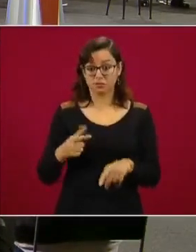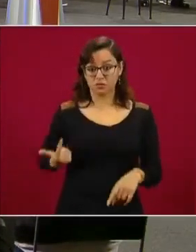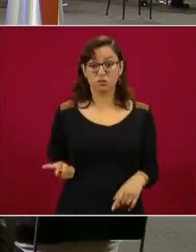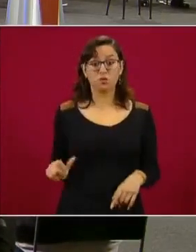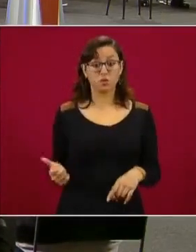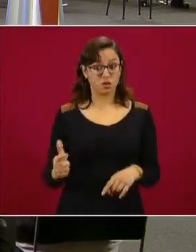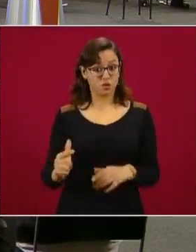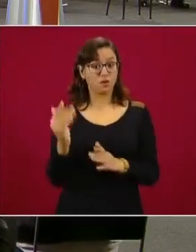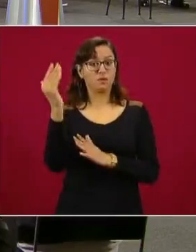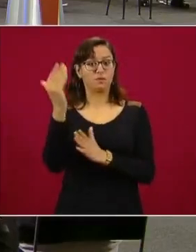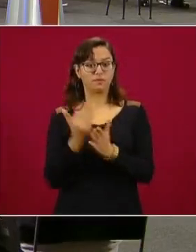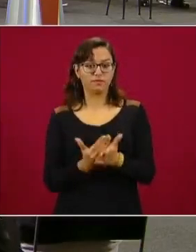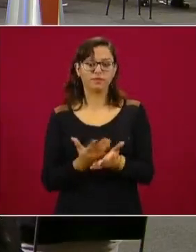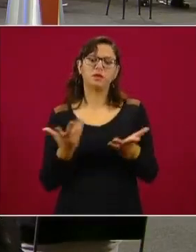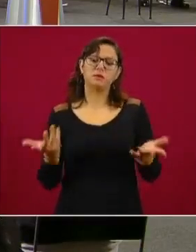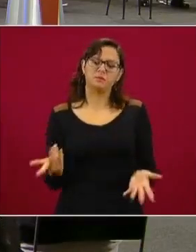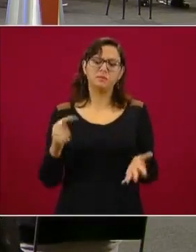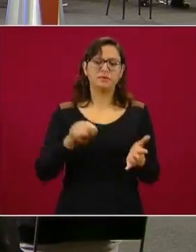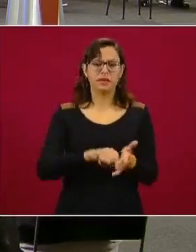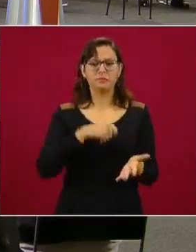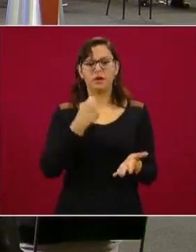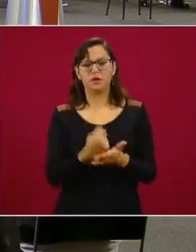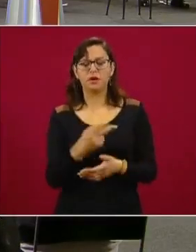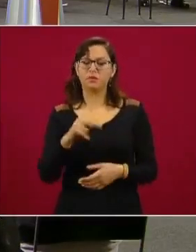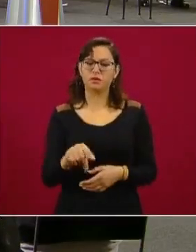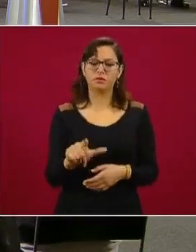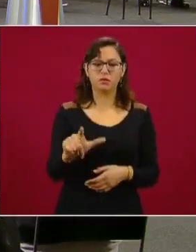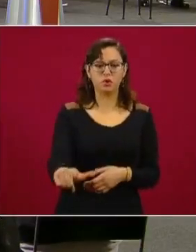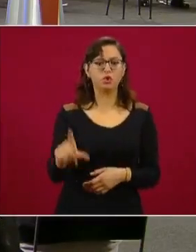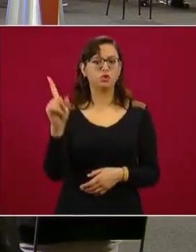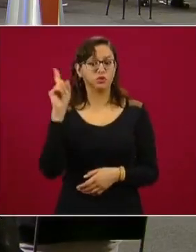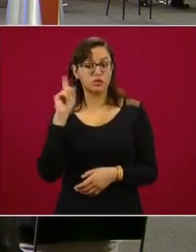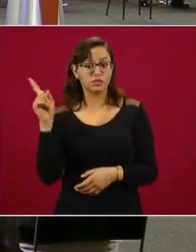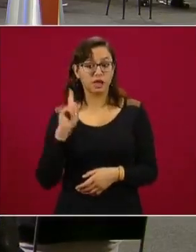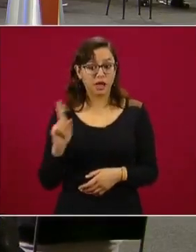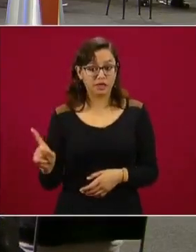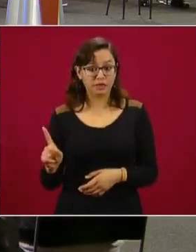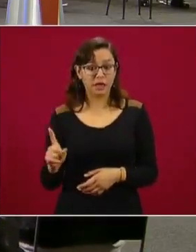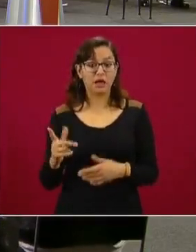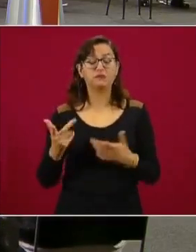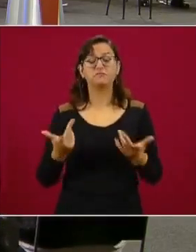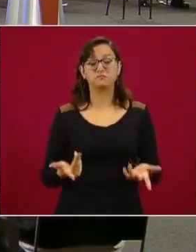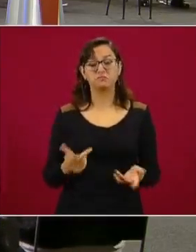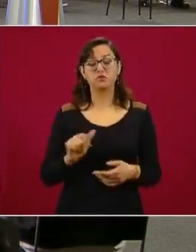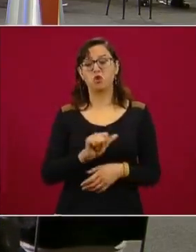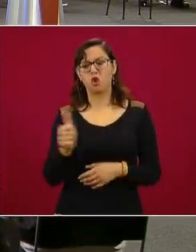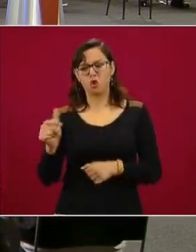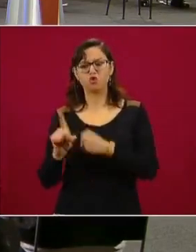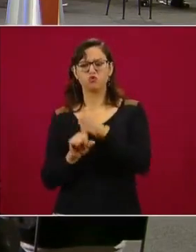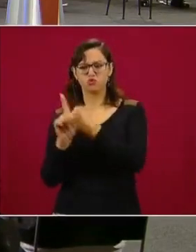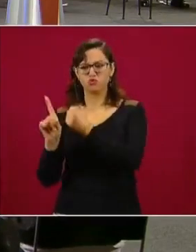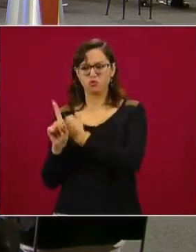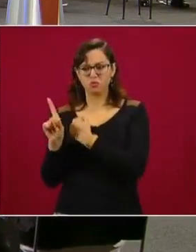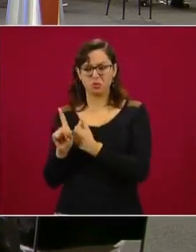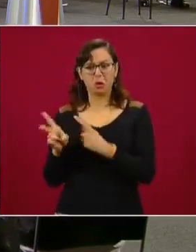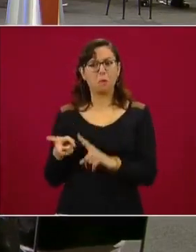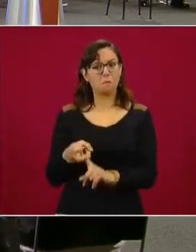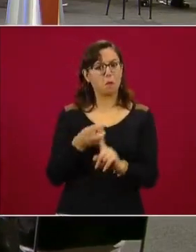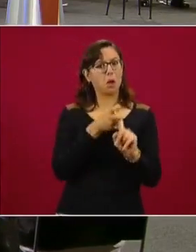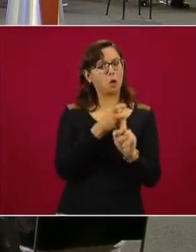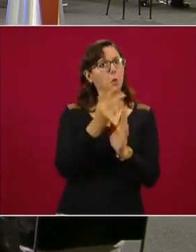Tamaulipas nuevamente, Nuevo León, Zacatecas, que en otros aspectos tenemos problema, en el del secuestro ha bajado